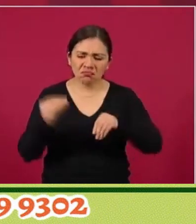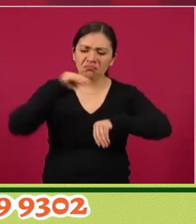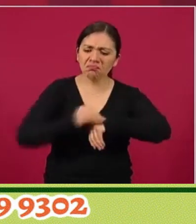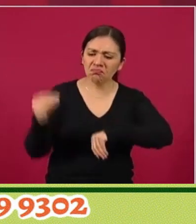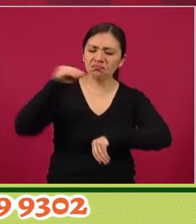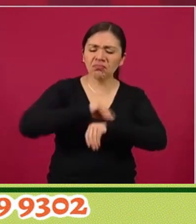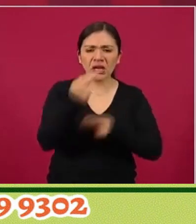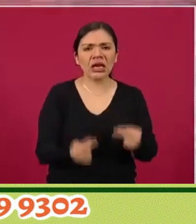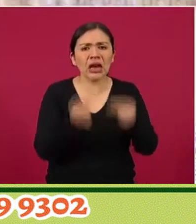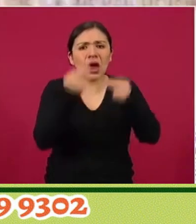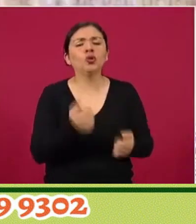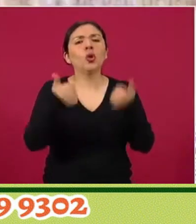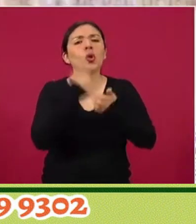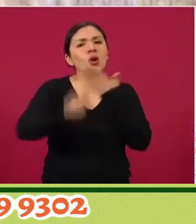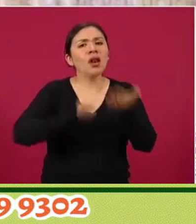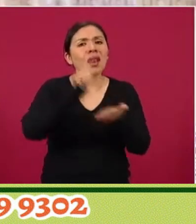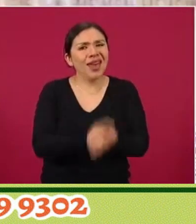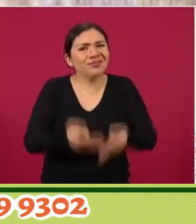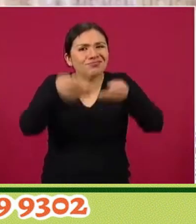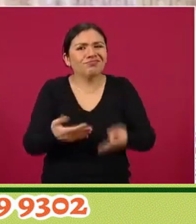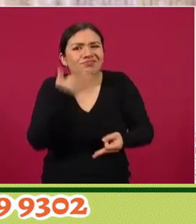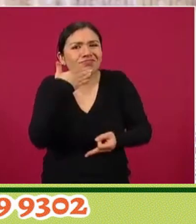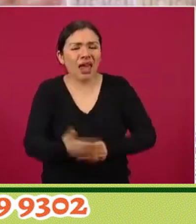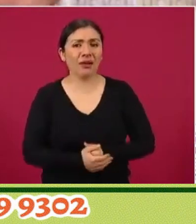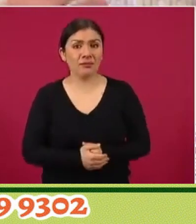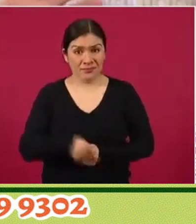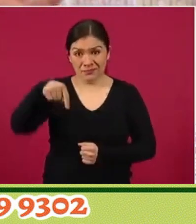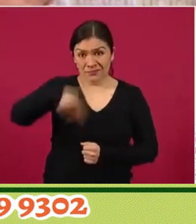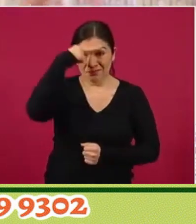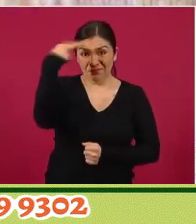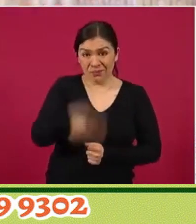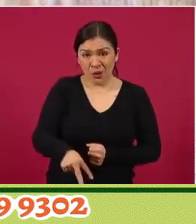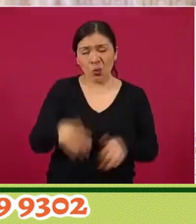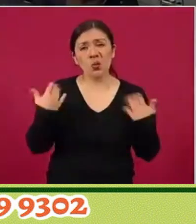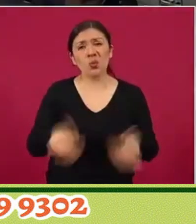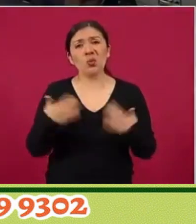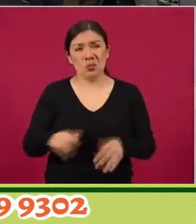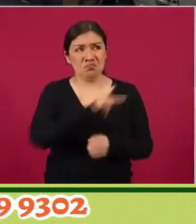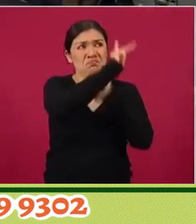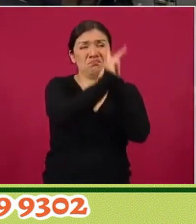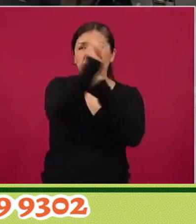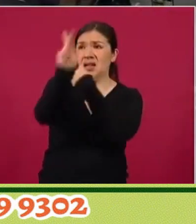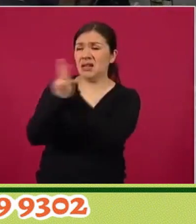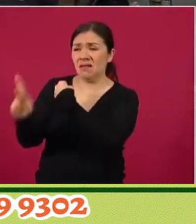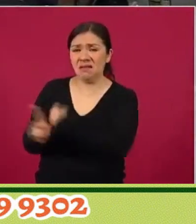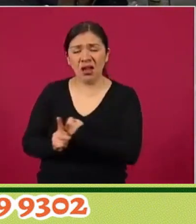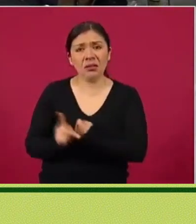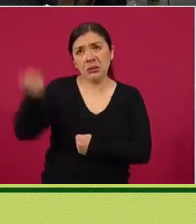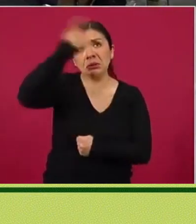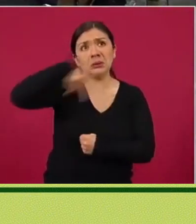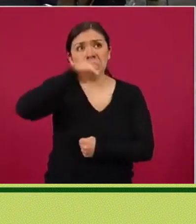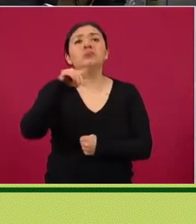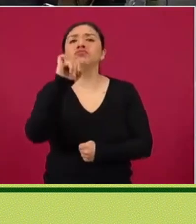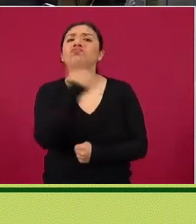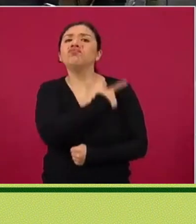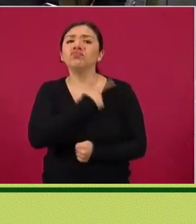legales, legítimos. México es de los países más atractivos para